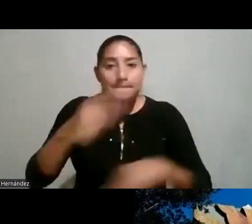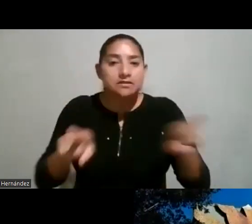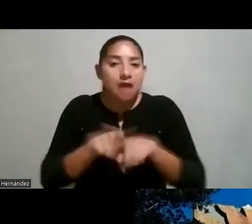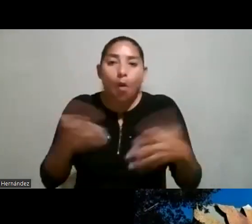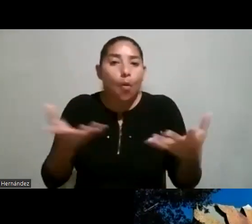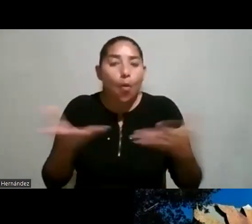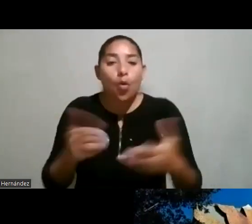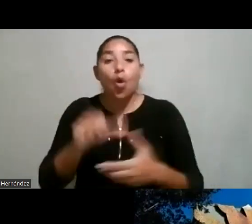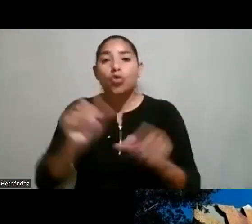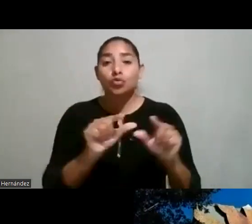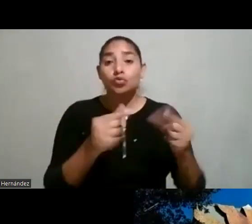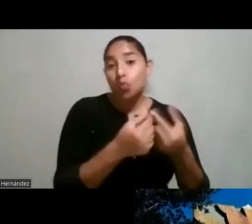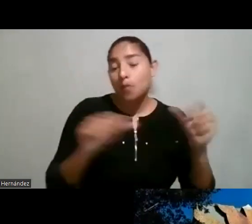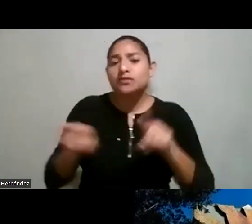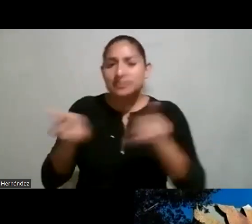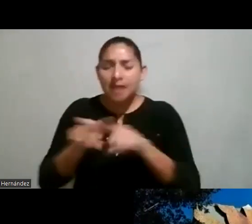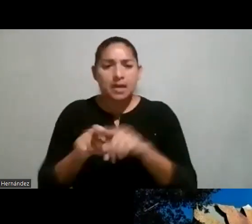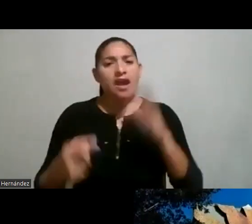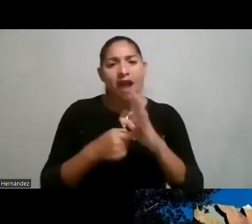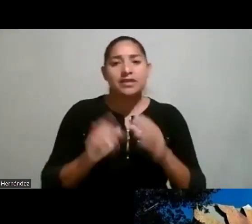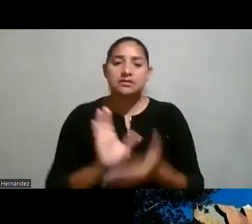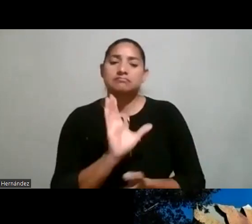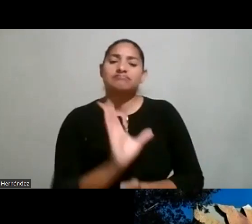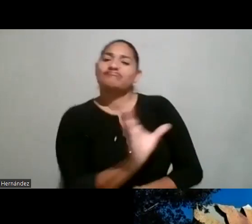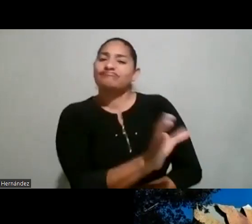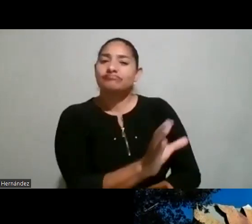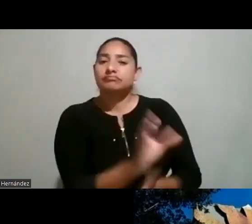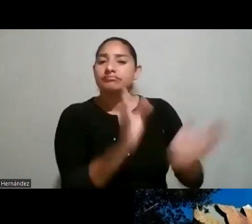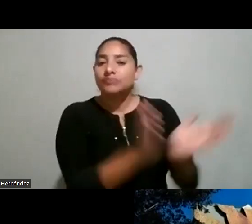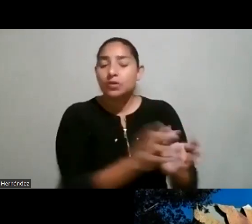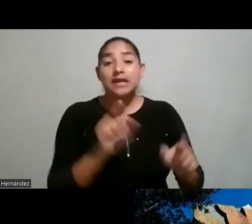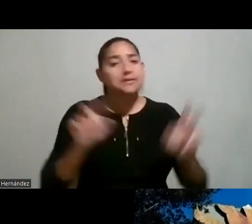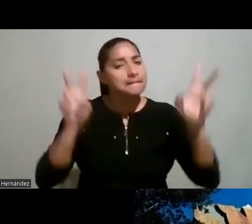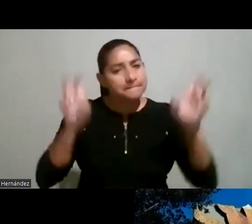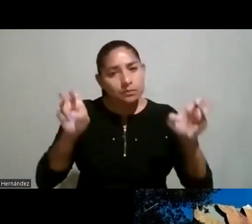otros grupos también que son muchas veces excluidos en ese mismo tema